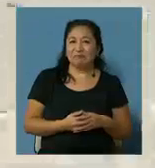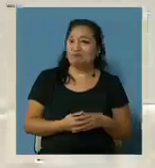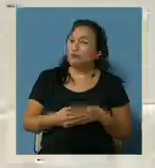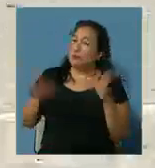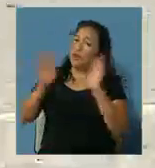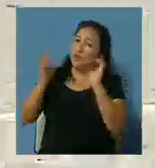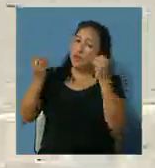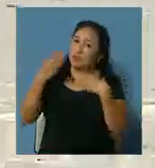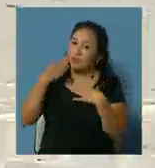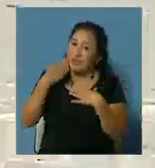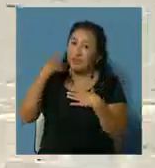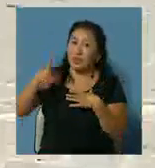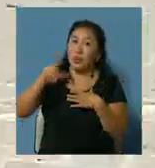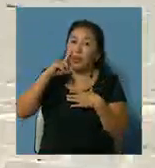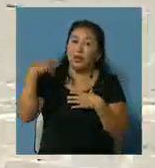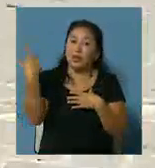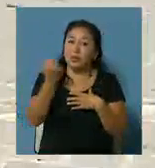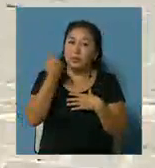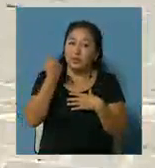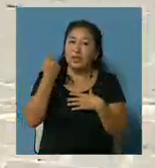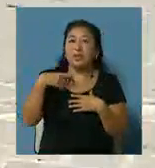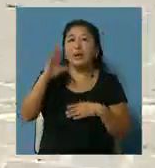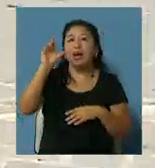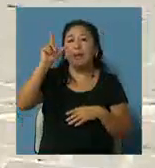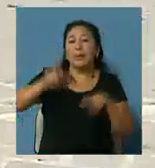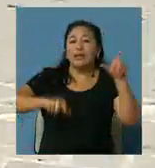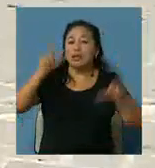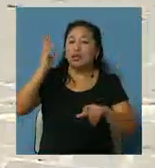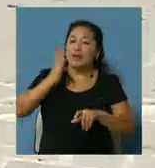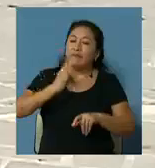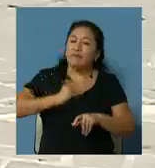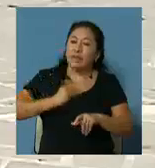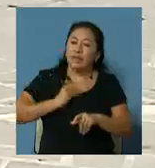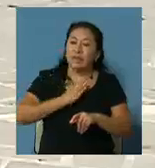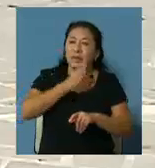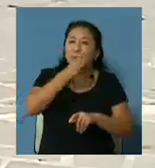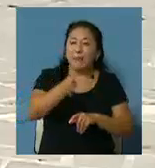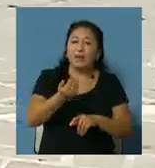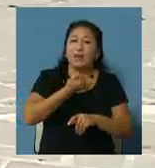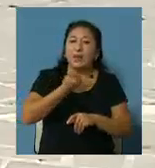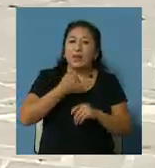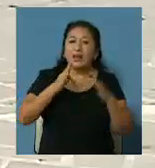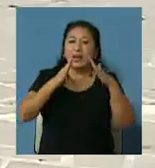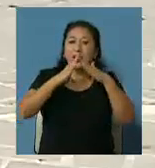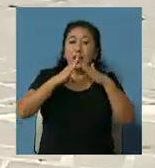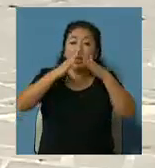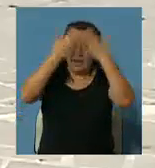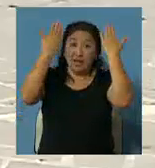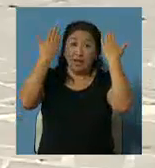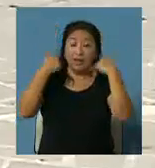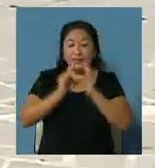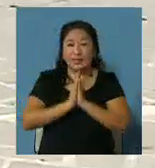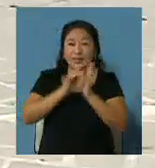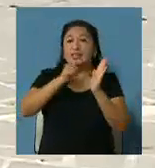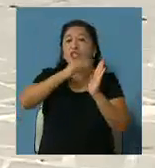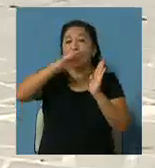Buenas tardes Mariana, se acerca una fecha importante para los fieles, sobre todo que concurren habitualmente a Río Blanco por lo que